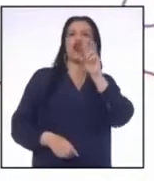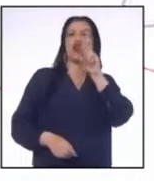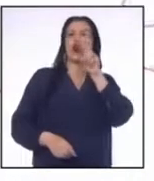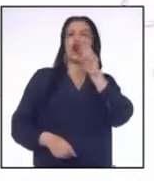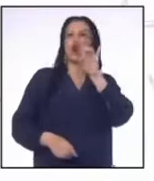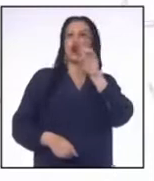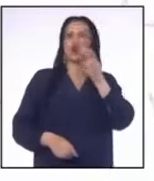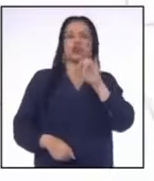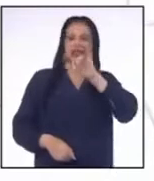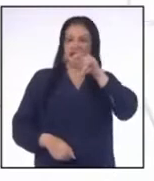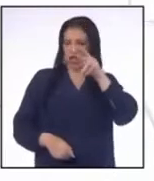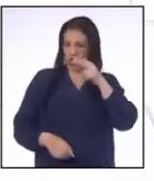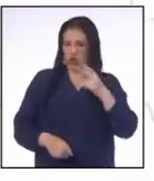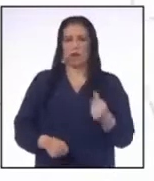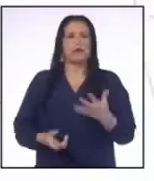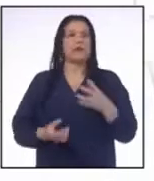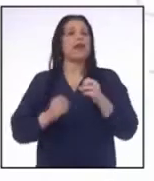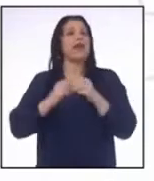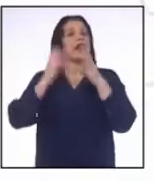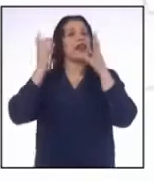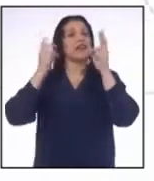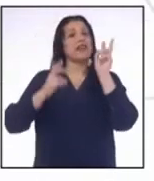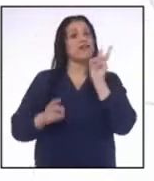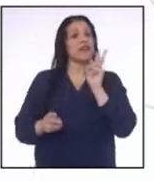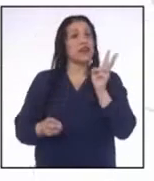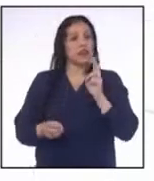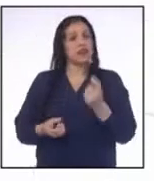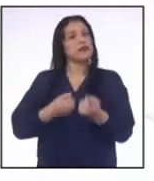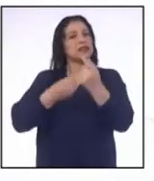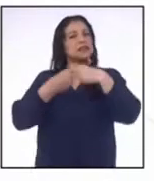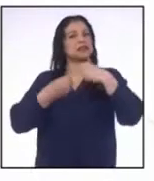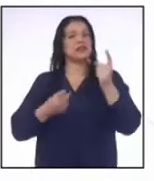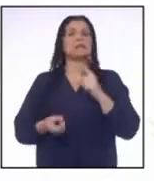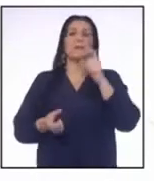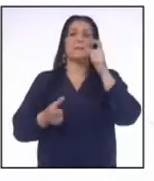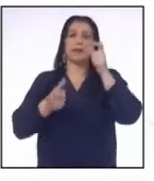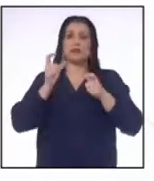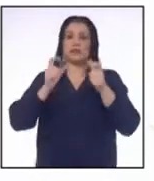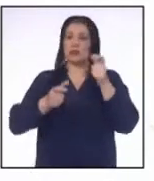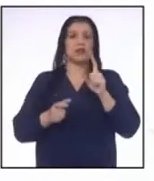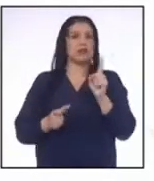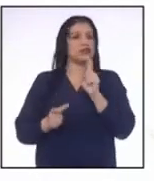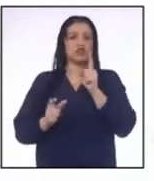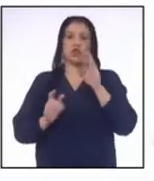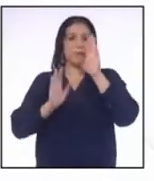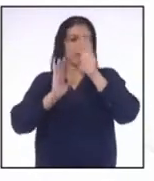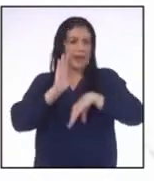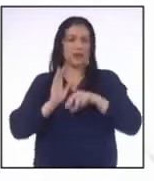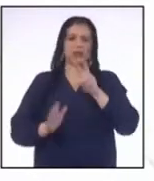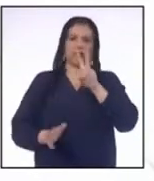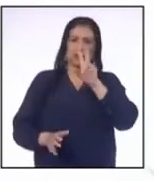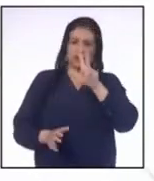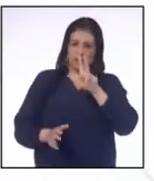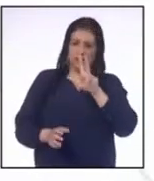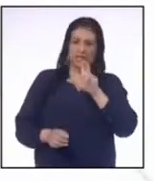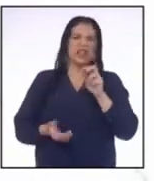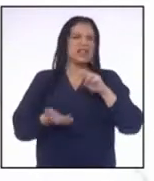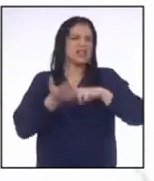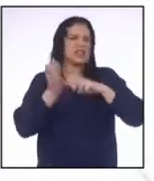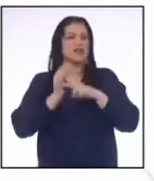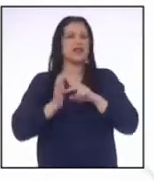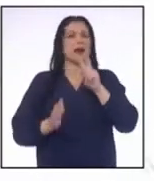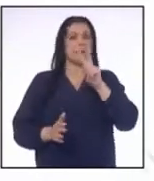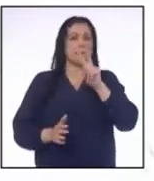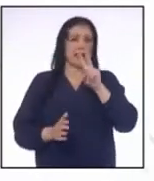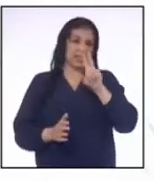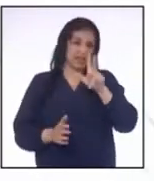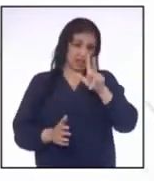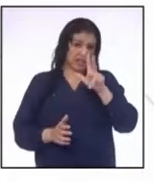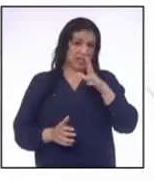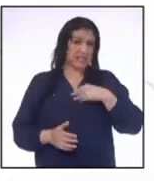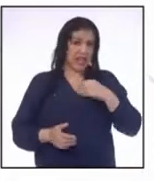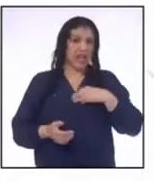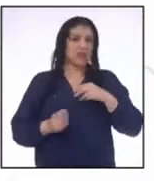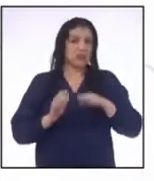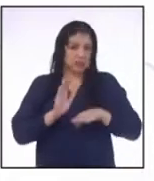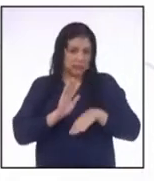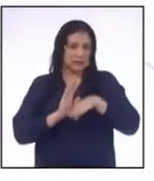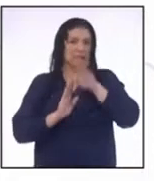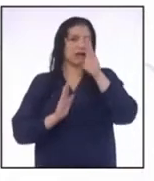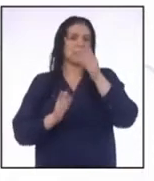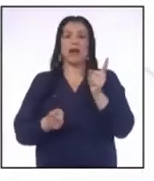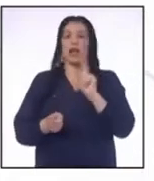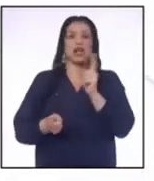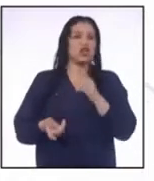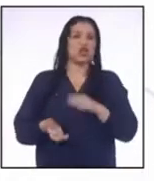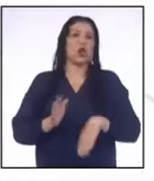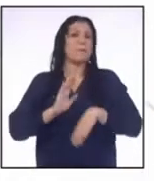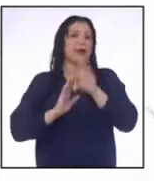El día viernes participan personas no menores de 23 años Es decir, de 23 a más años Y no mayores